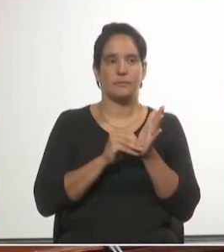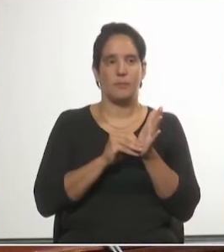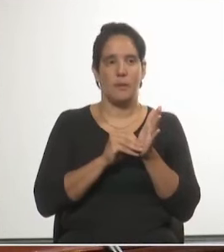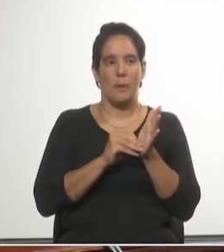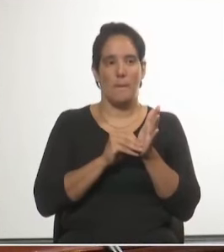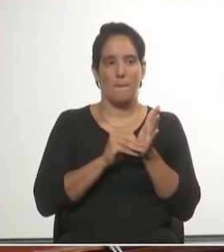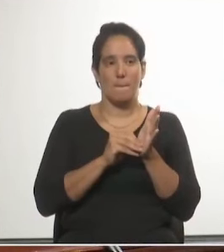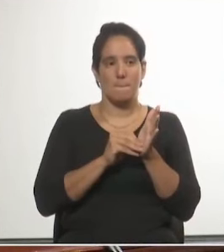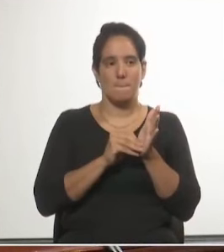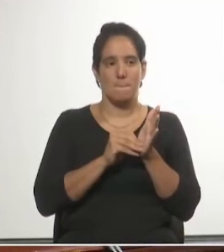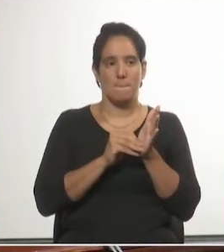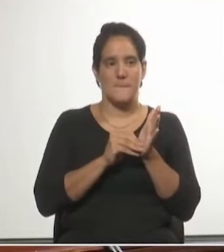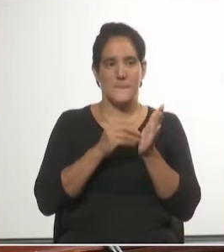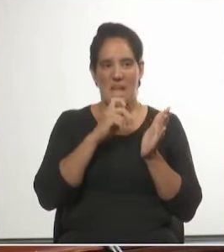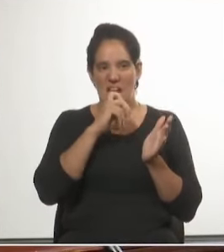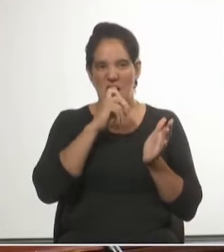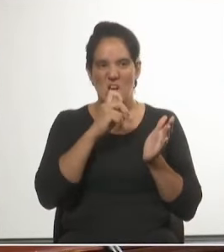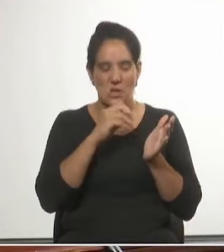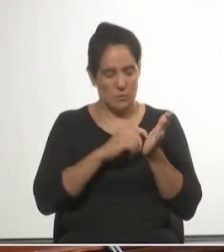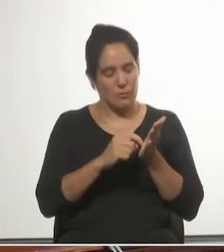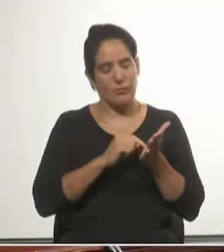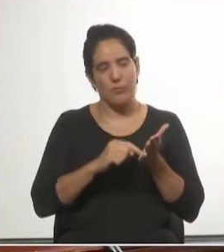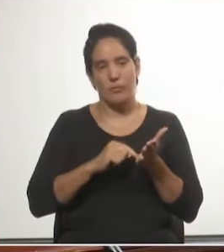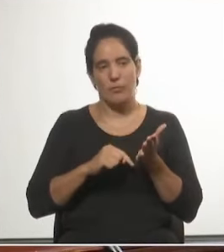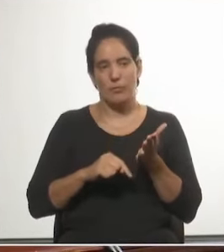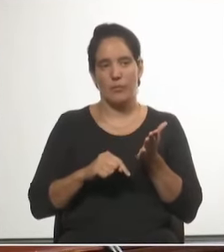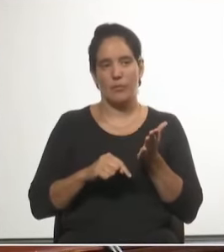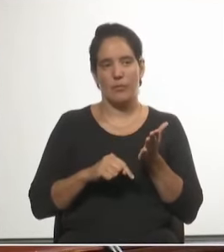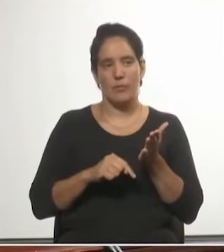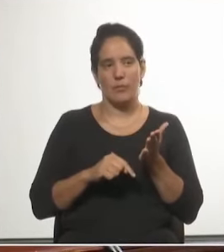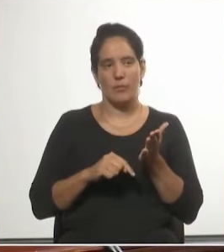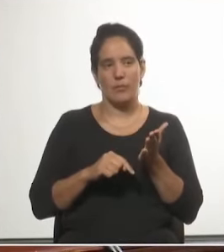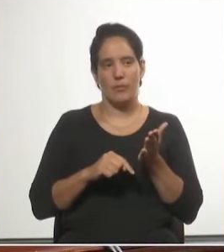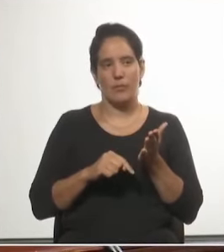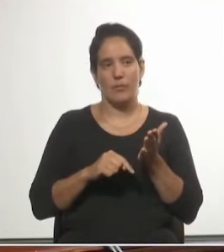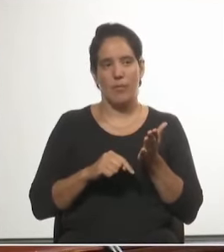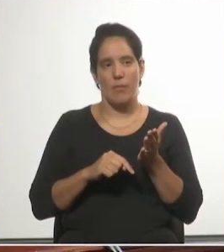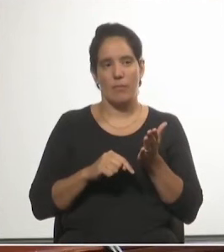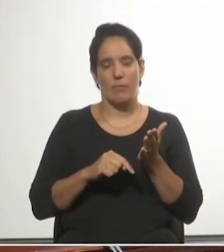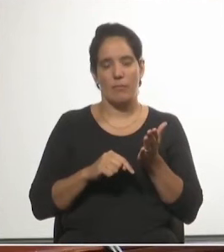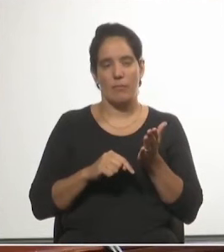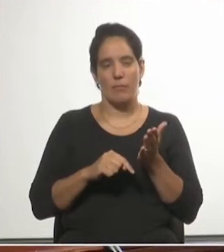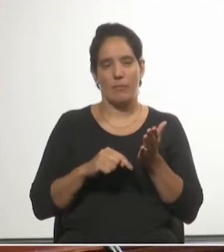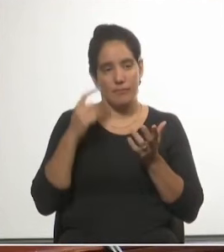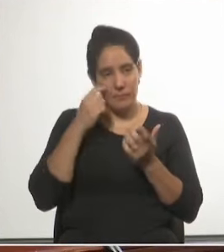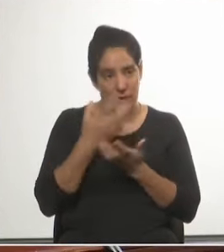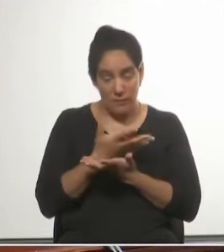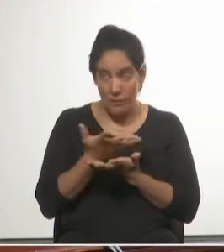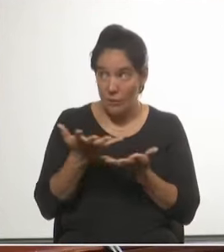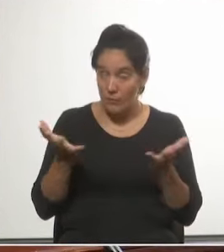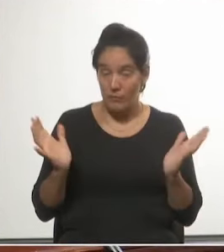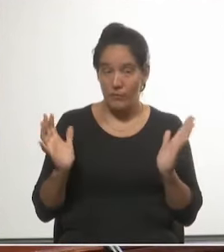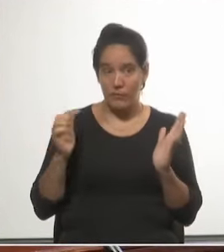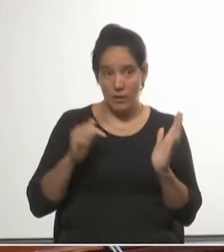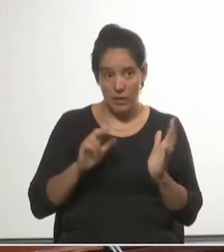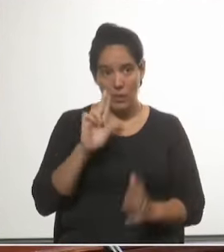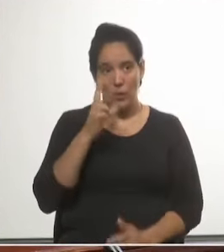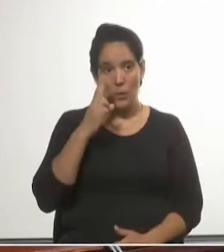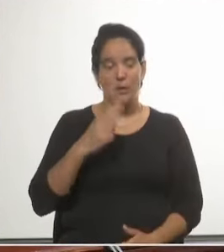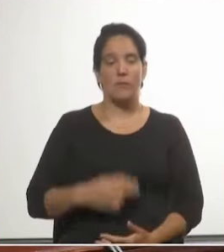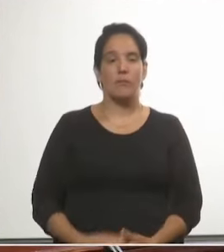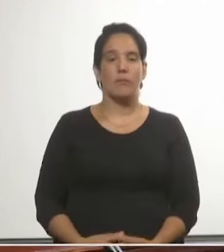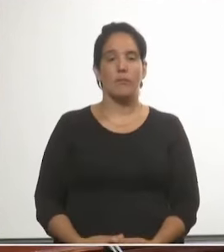manifestaciones de odio que se están haciendo muy extendidas en nuestro país